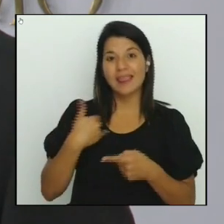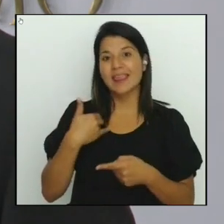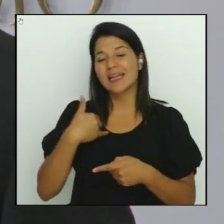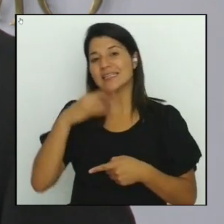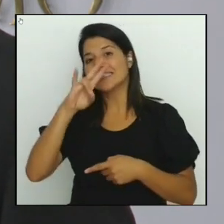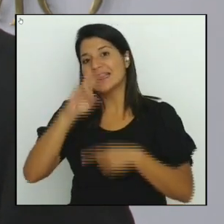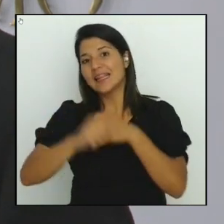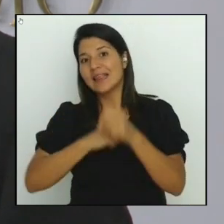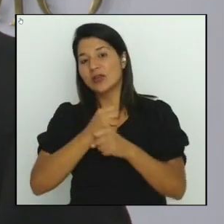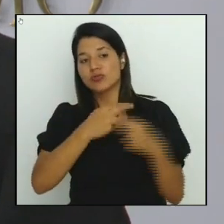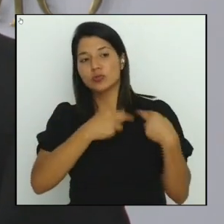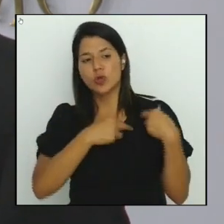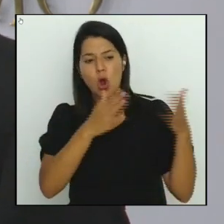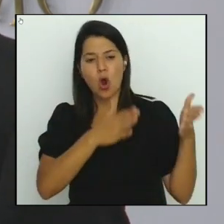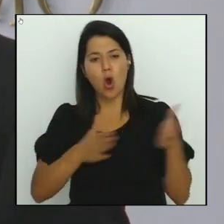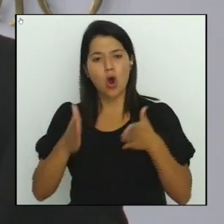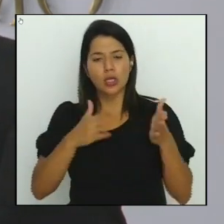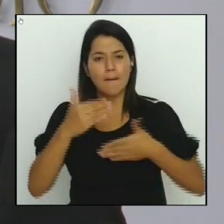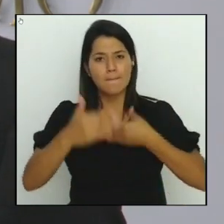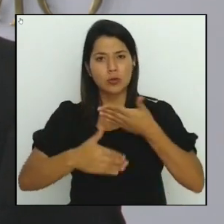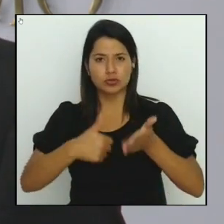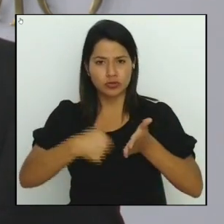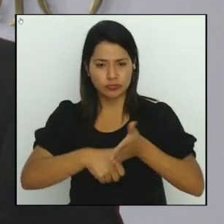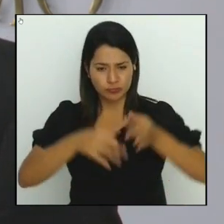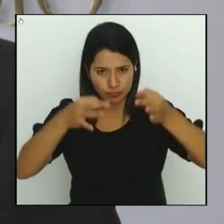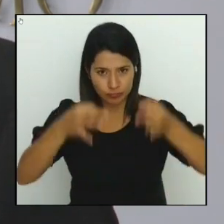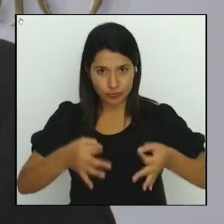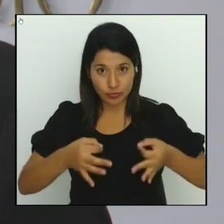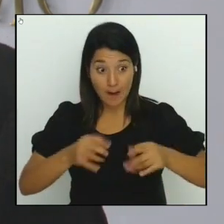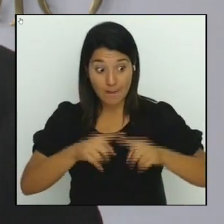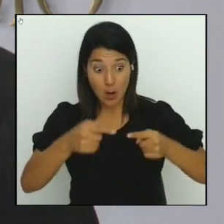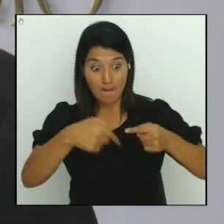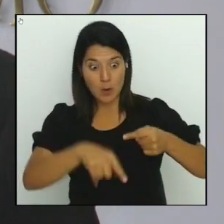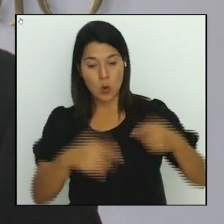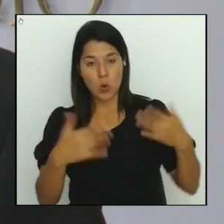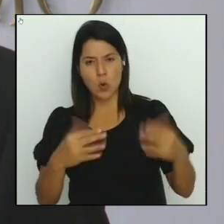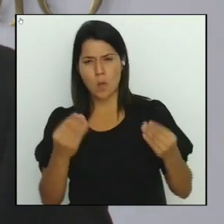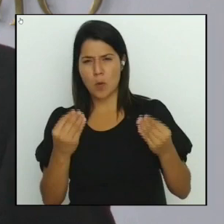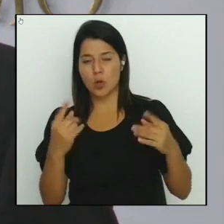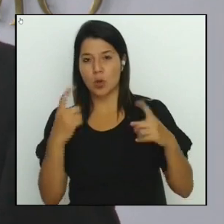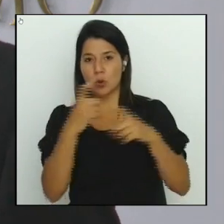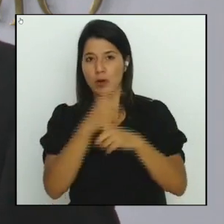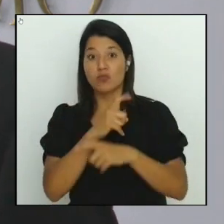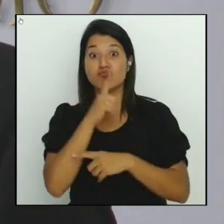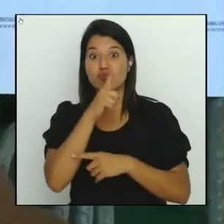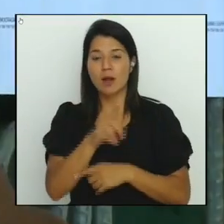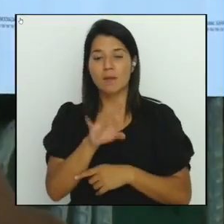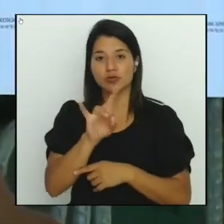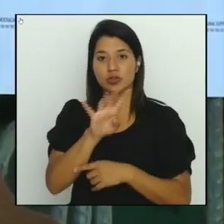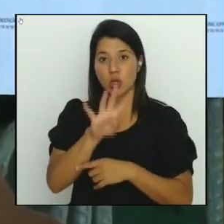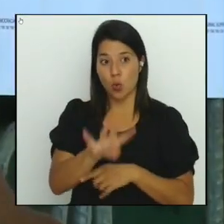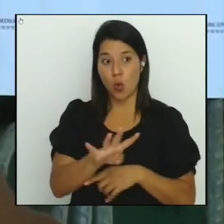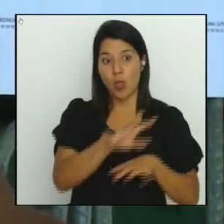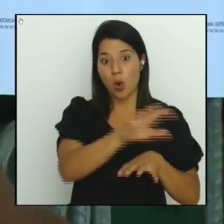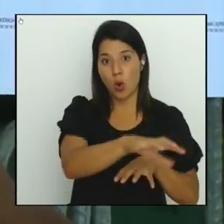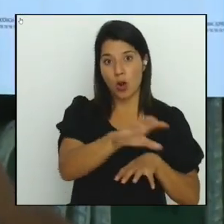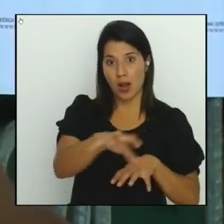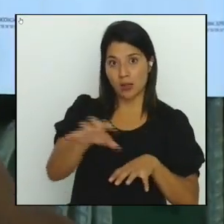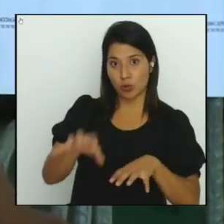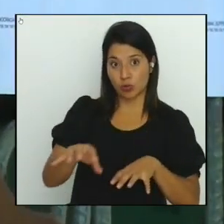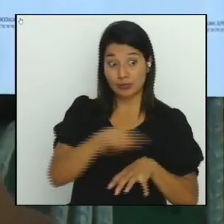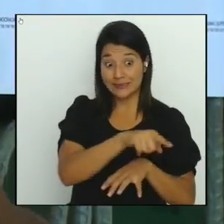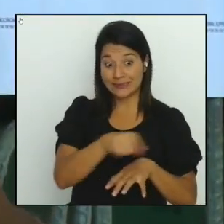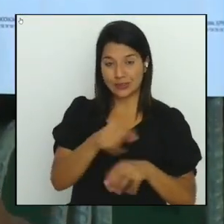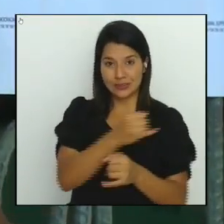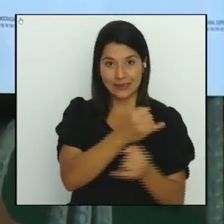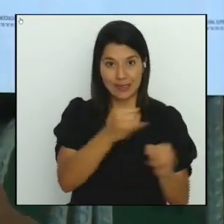impecables en este país, son estas elecciones. Son muy complejas, son en realidad 84 elecciones absolutamente independientes, pero